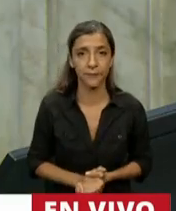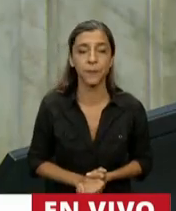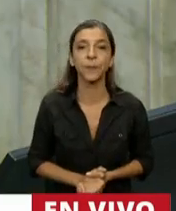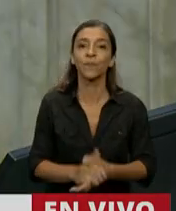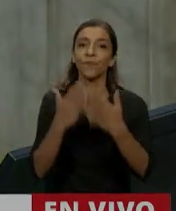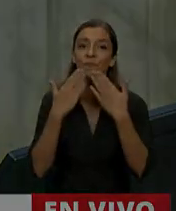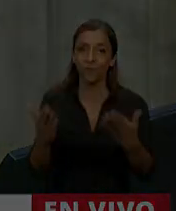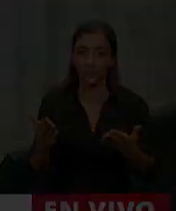Muchas gracias, Diputada.